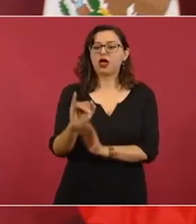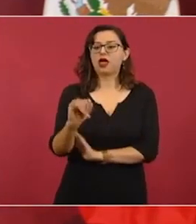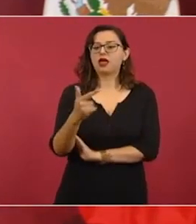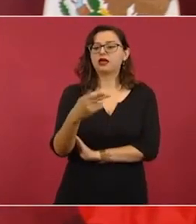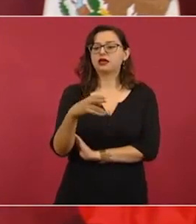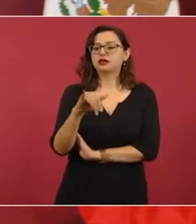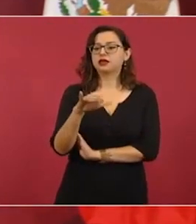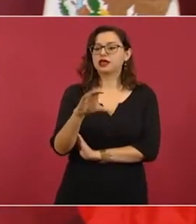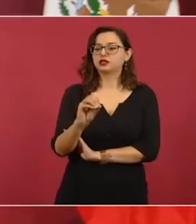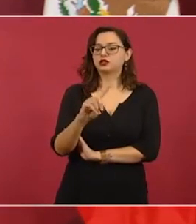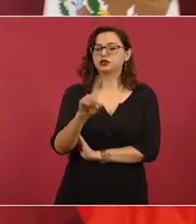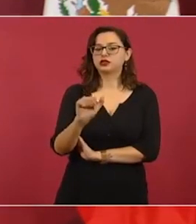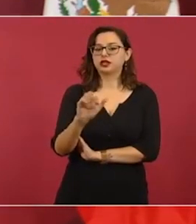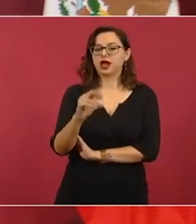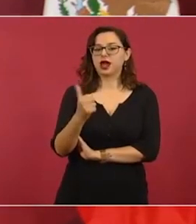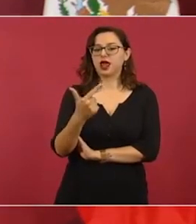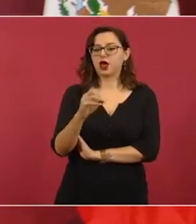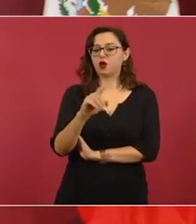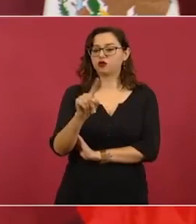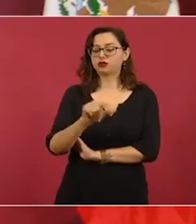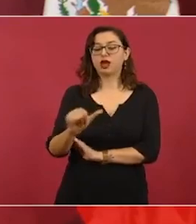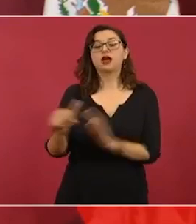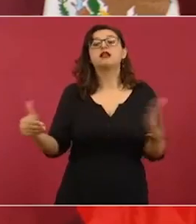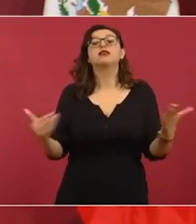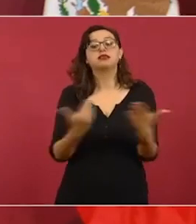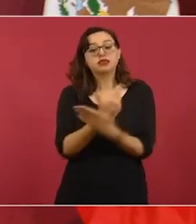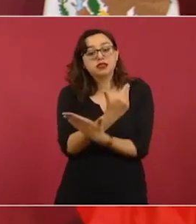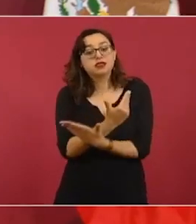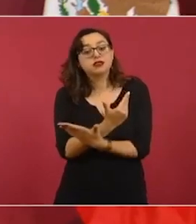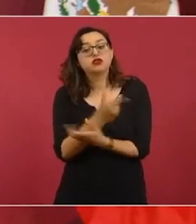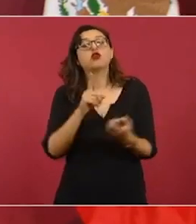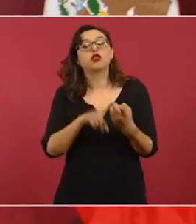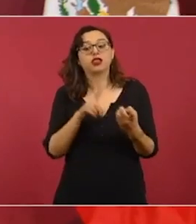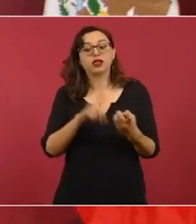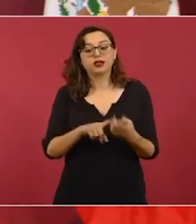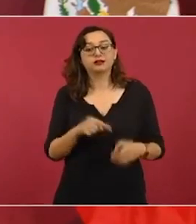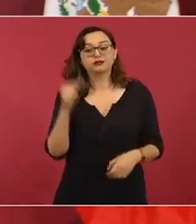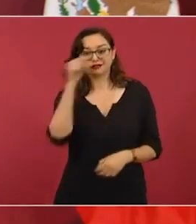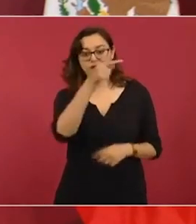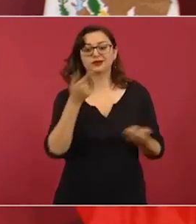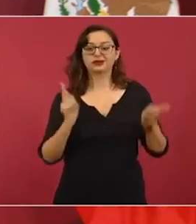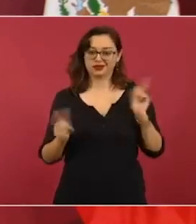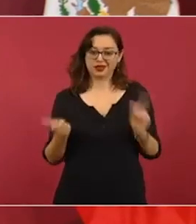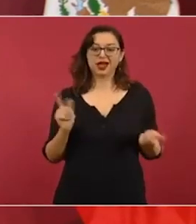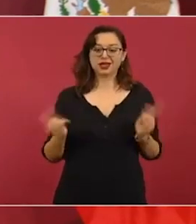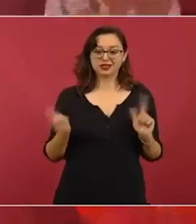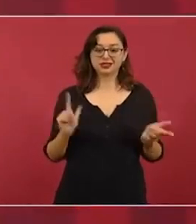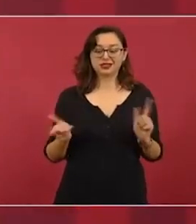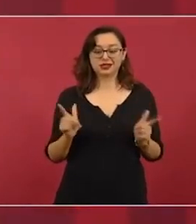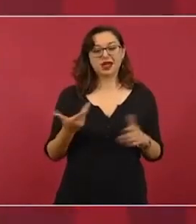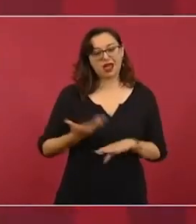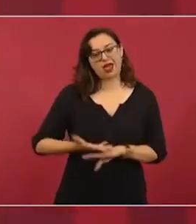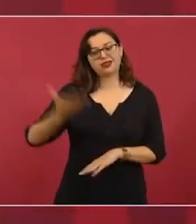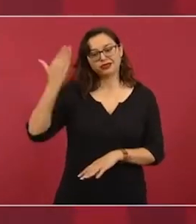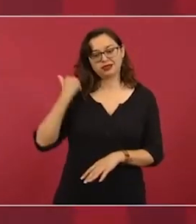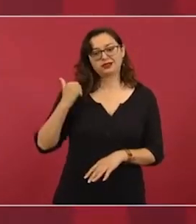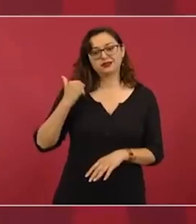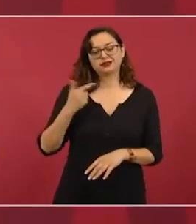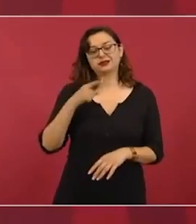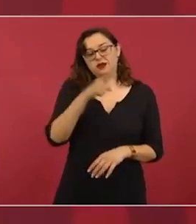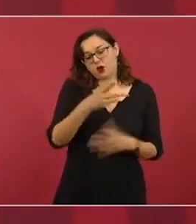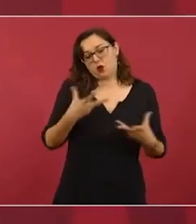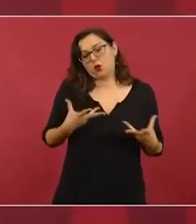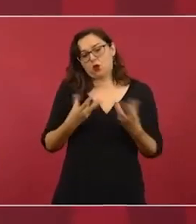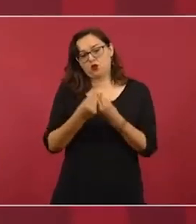nació en Texas, cuando Texas pertenecía a